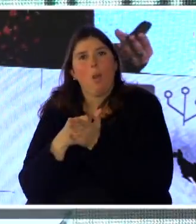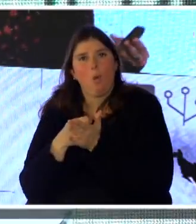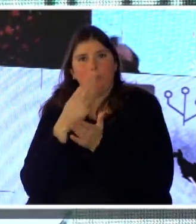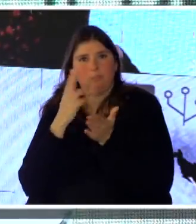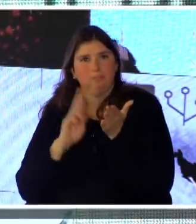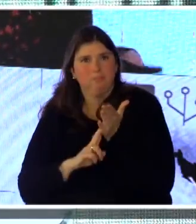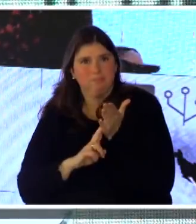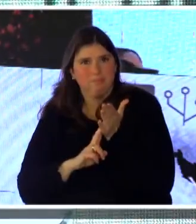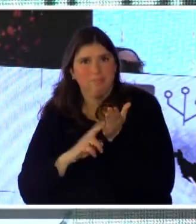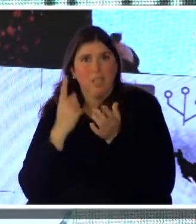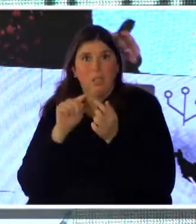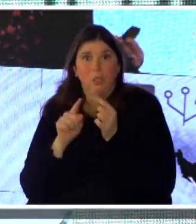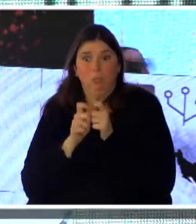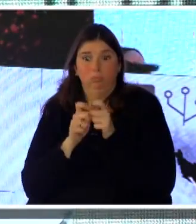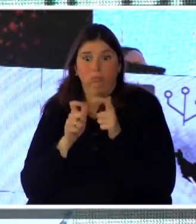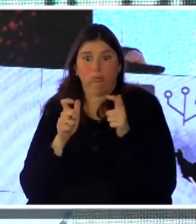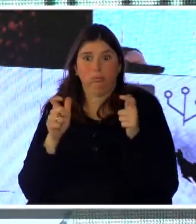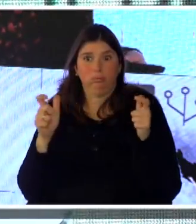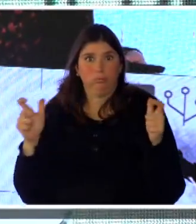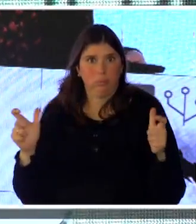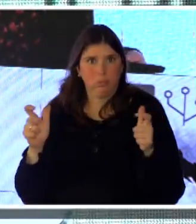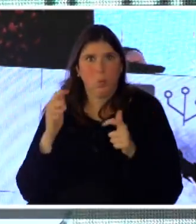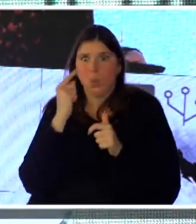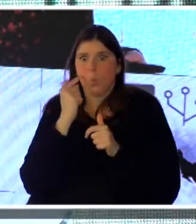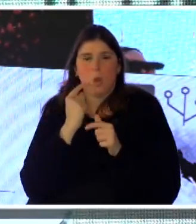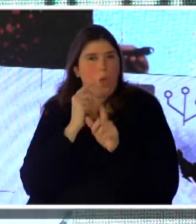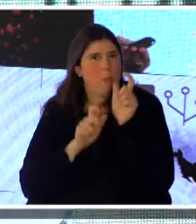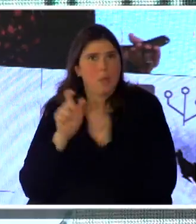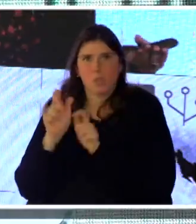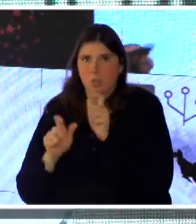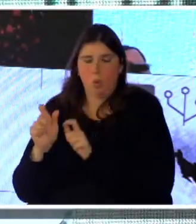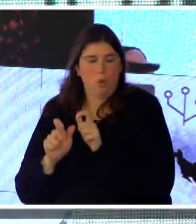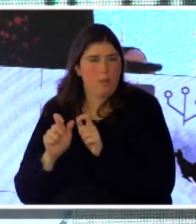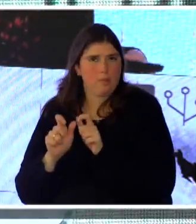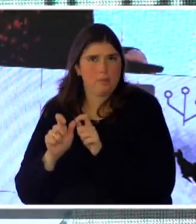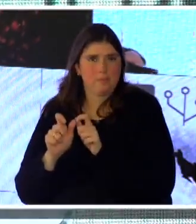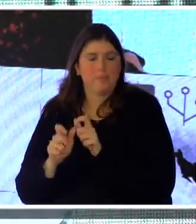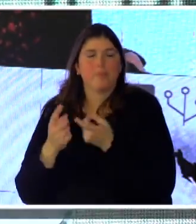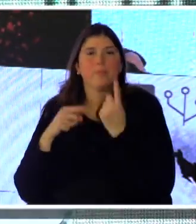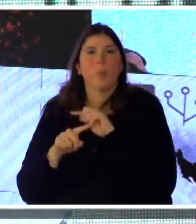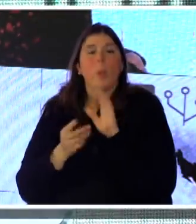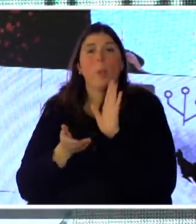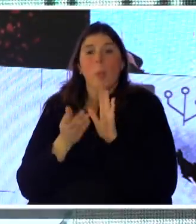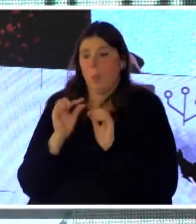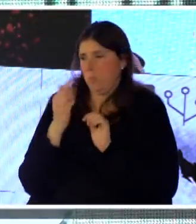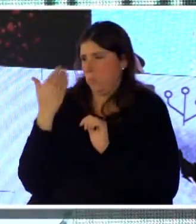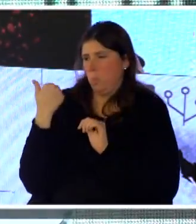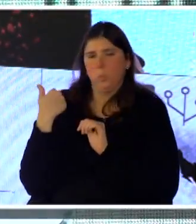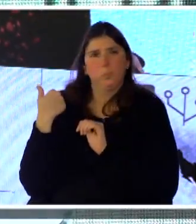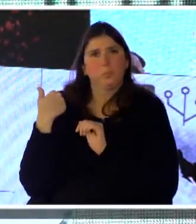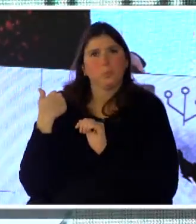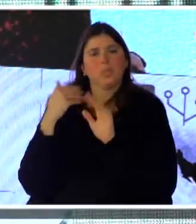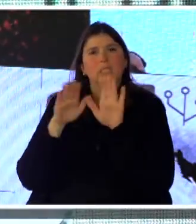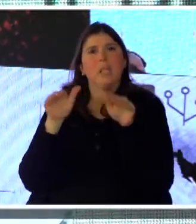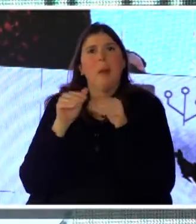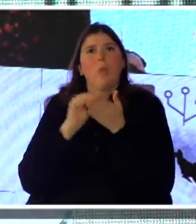digamos, los accesos en gran número. También ahora más reciente tuvimos el llamado